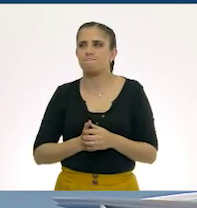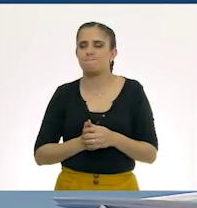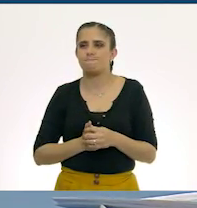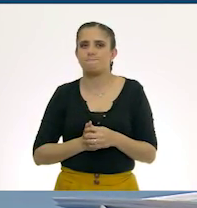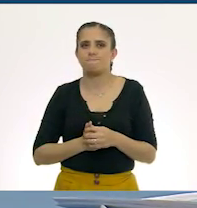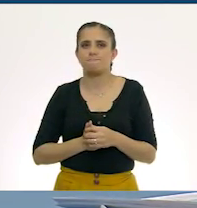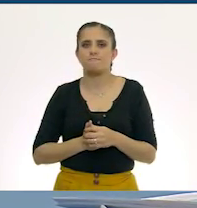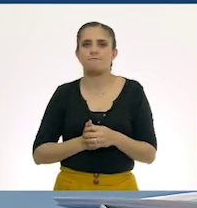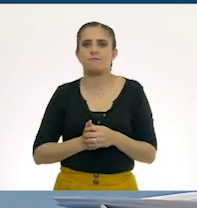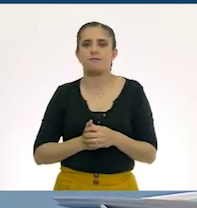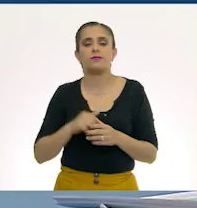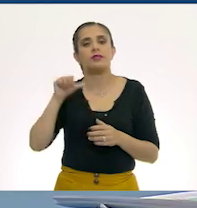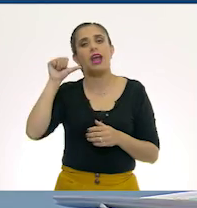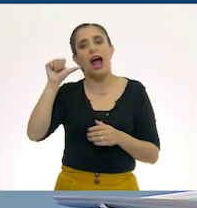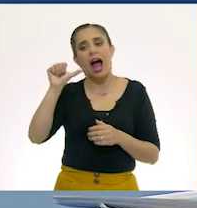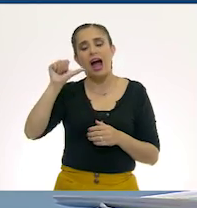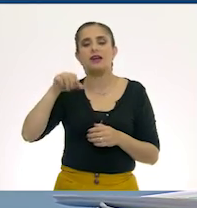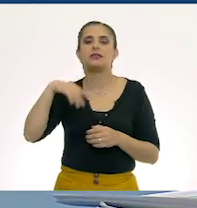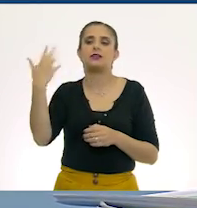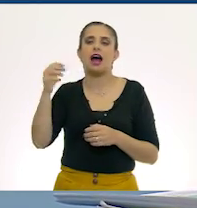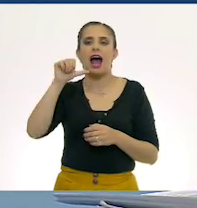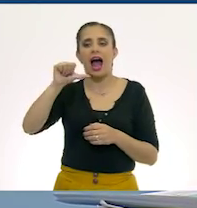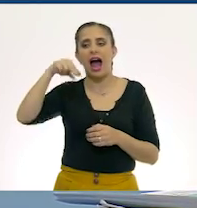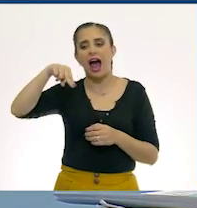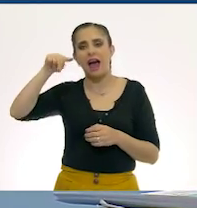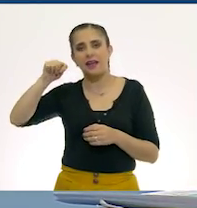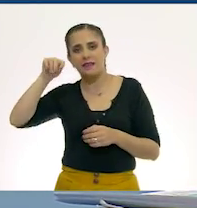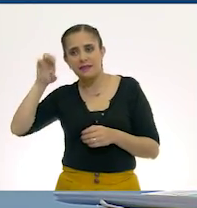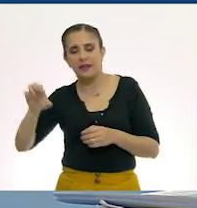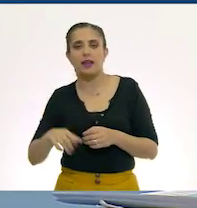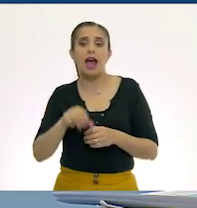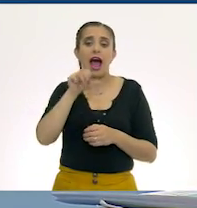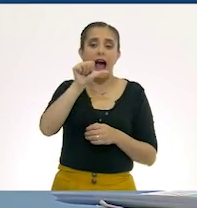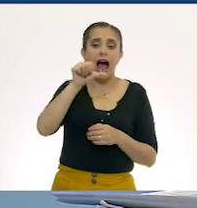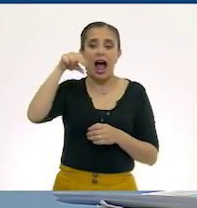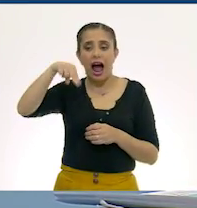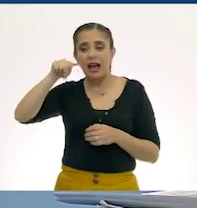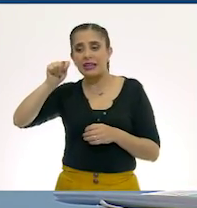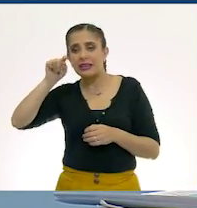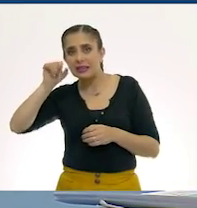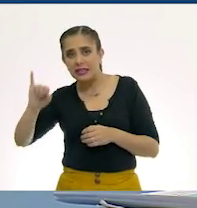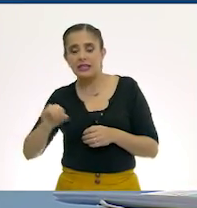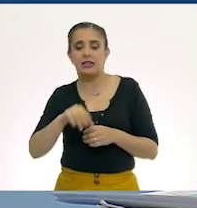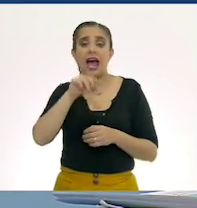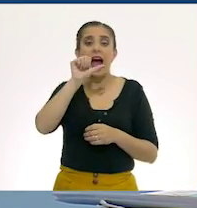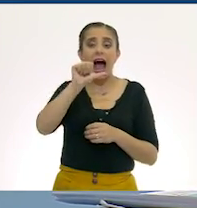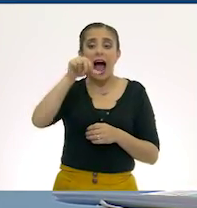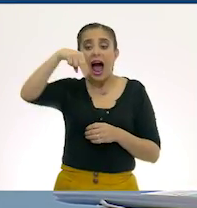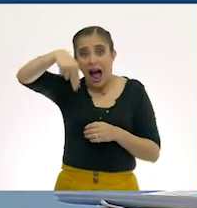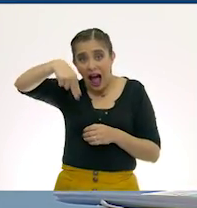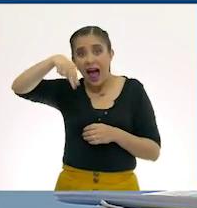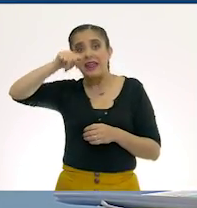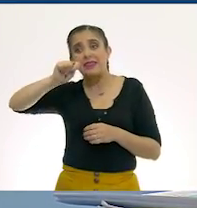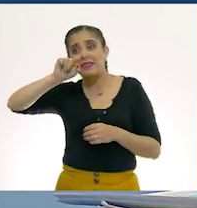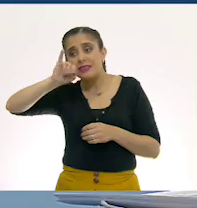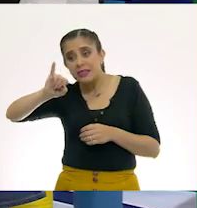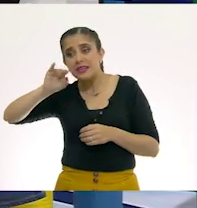A, ante, an, anti, bi, bis,